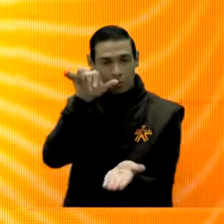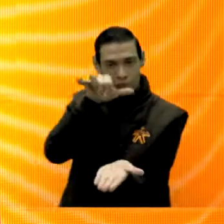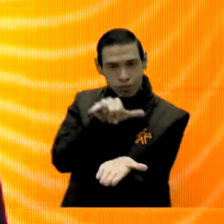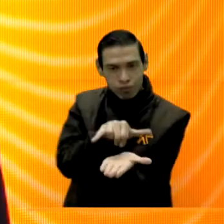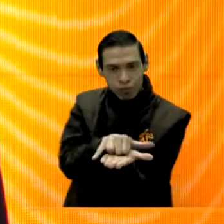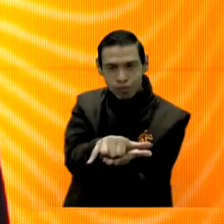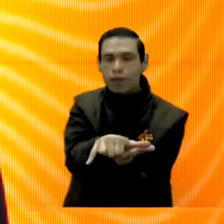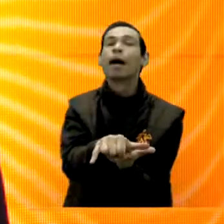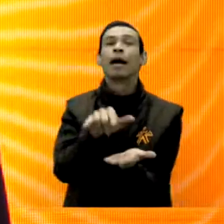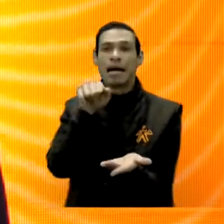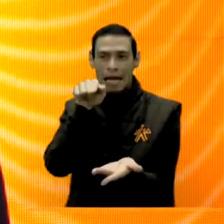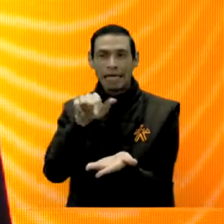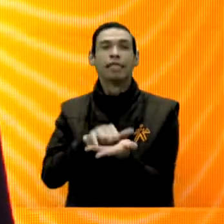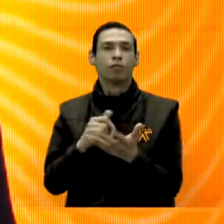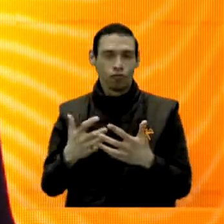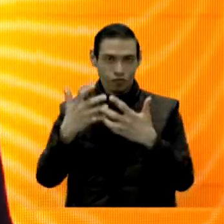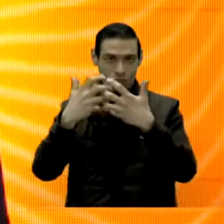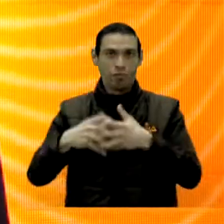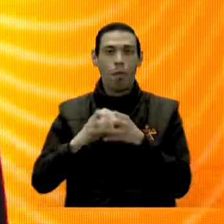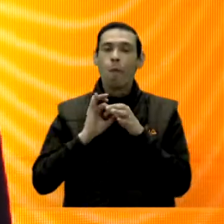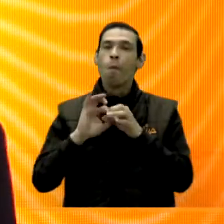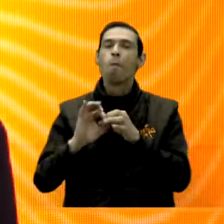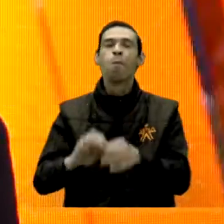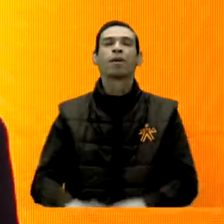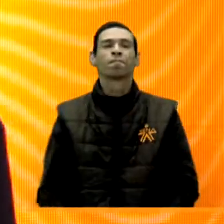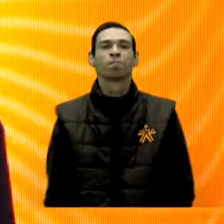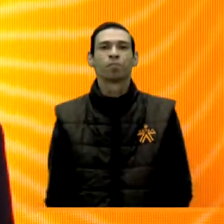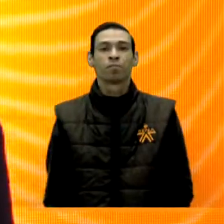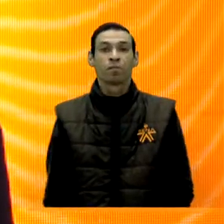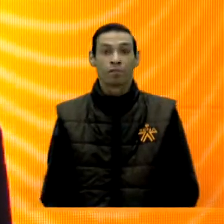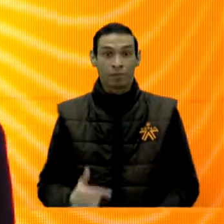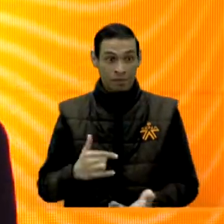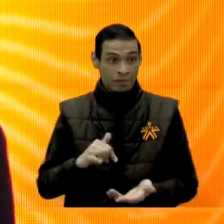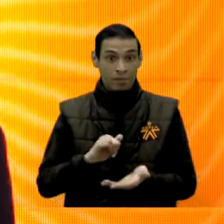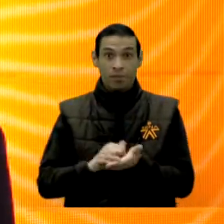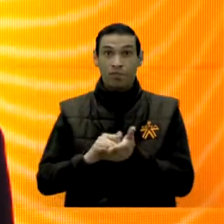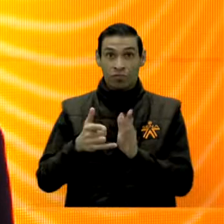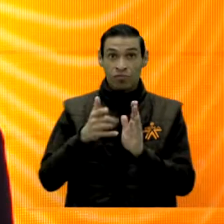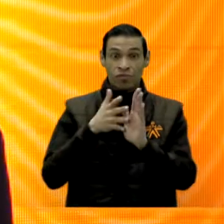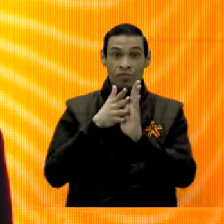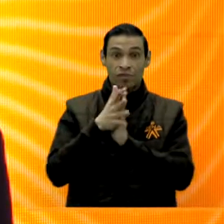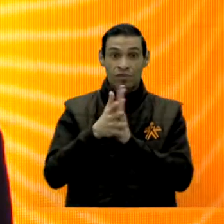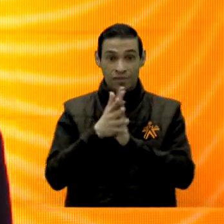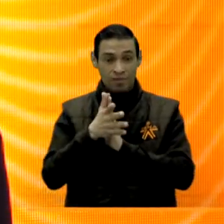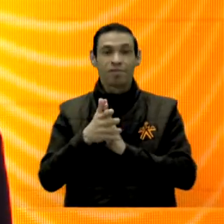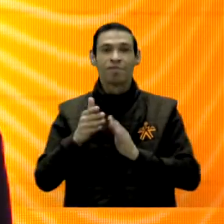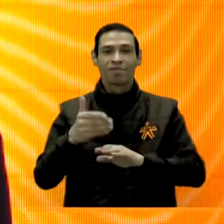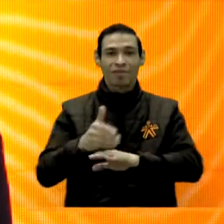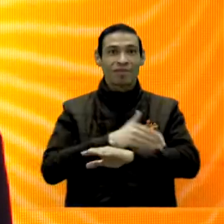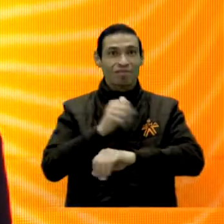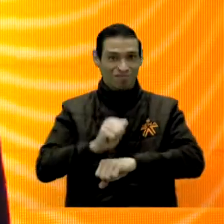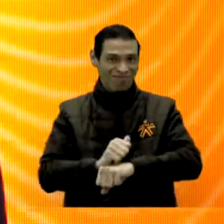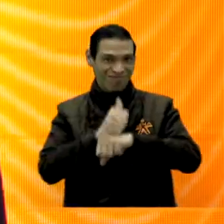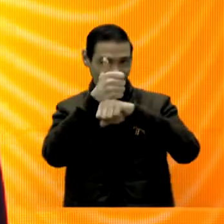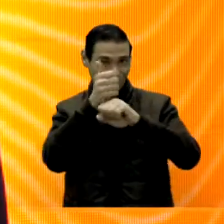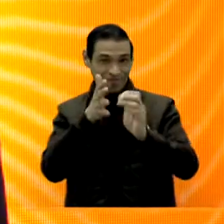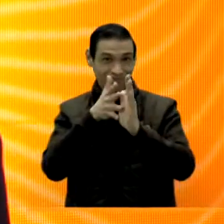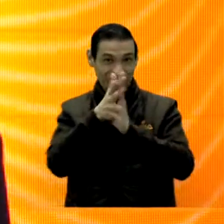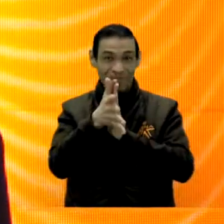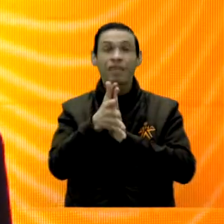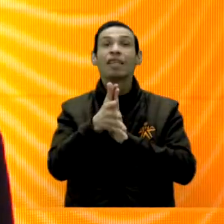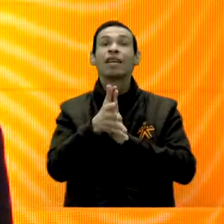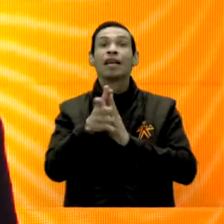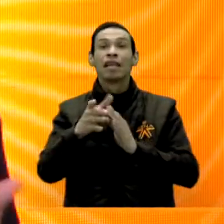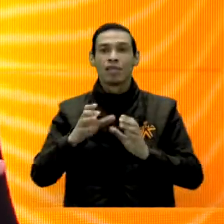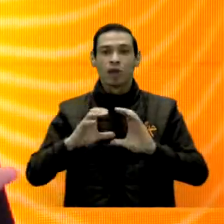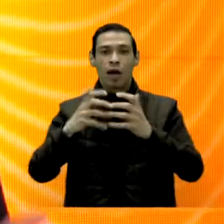estamos acompañando a la empresa. Les puedo señalar lo que nos contó el director con la alianza con